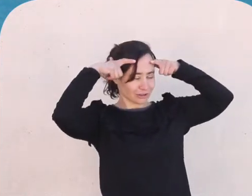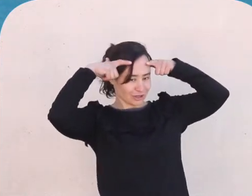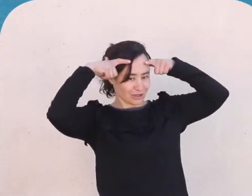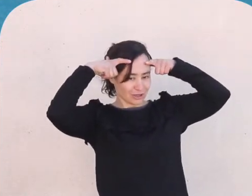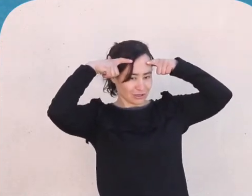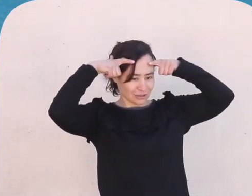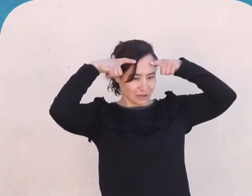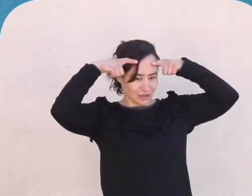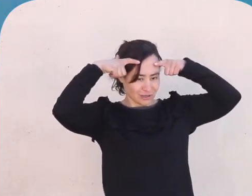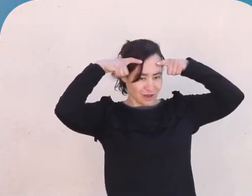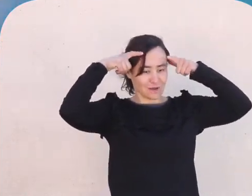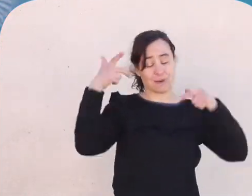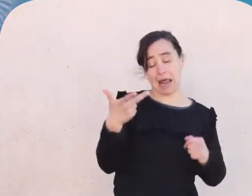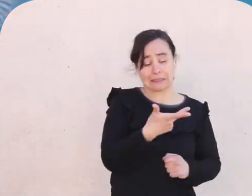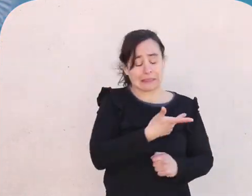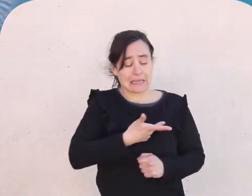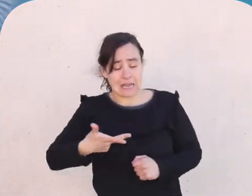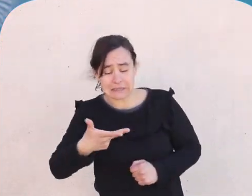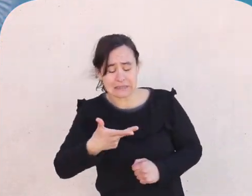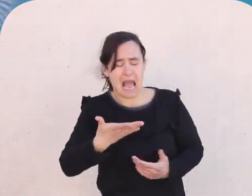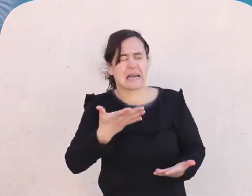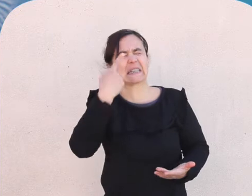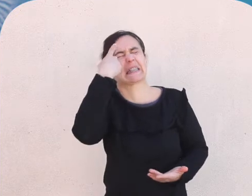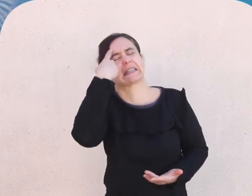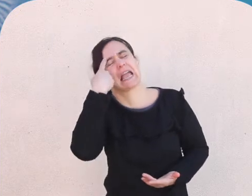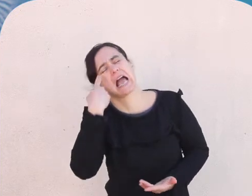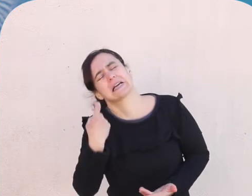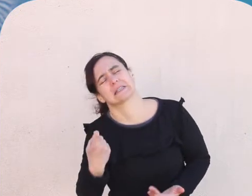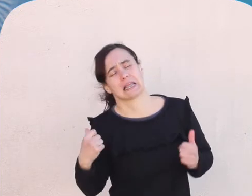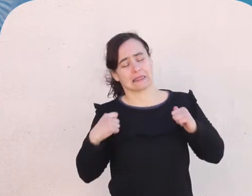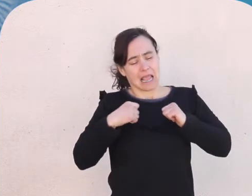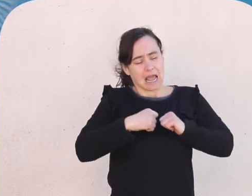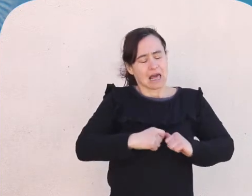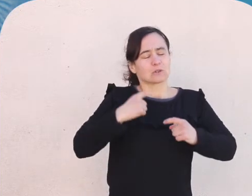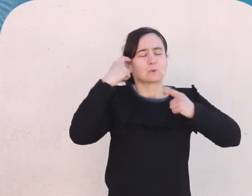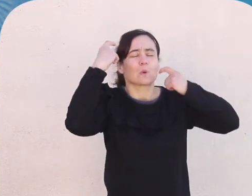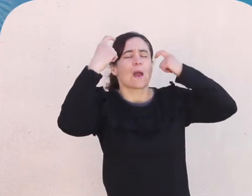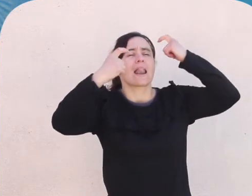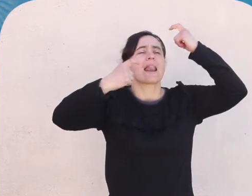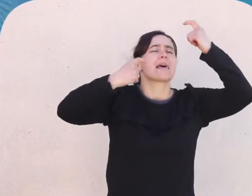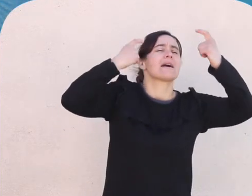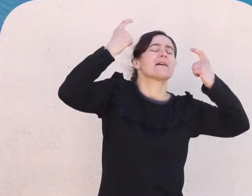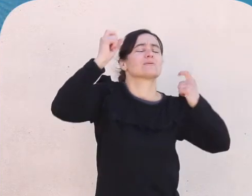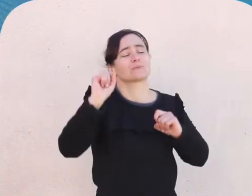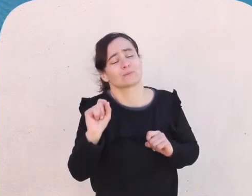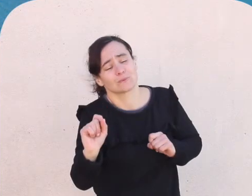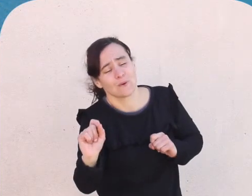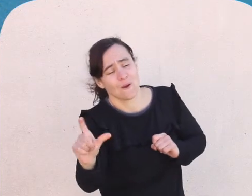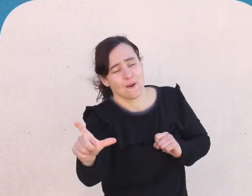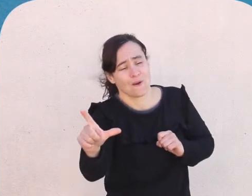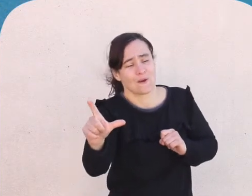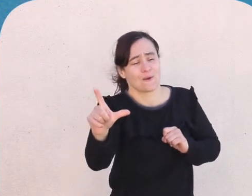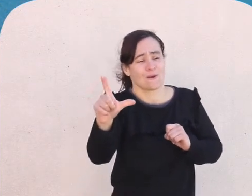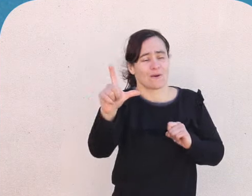la superficie. Los tres vieron muy triste como la corriente se llevaba el sueño de un